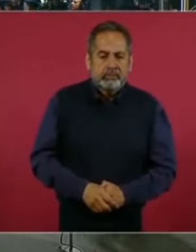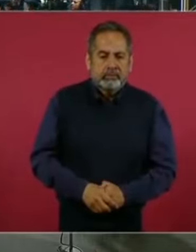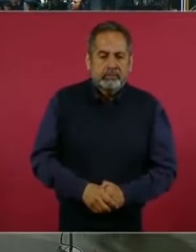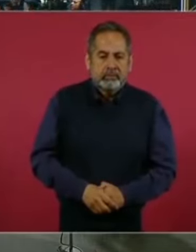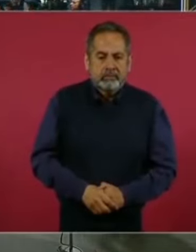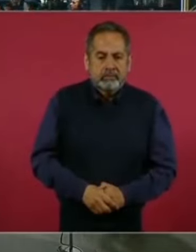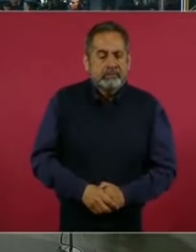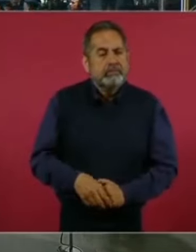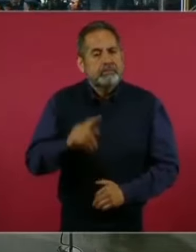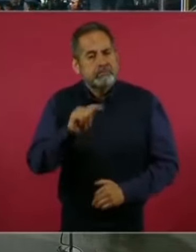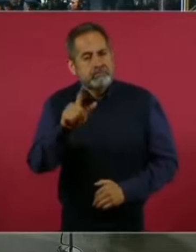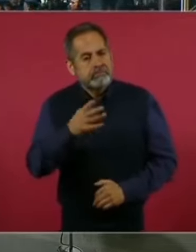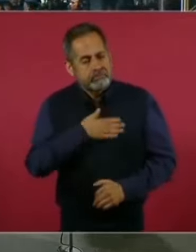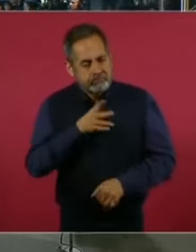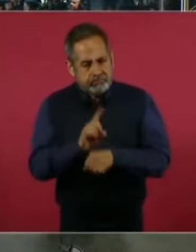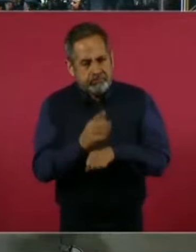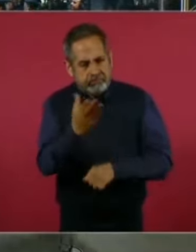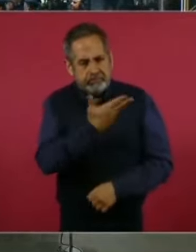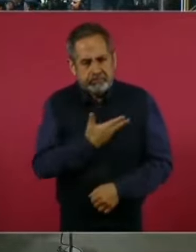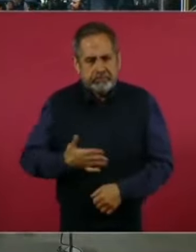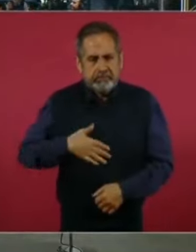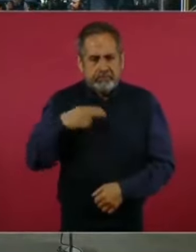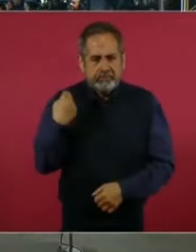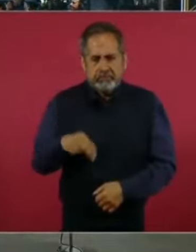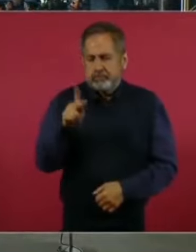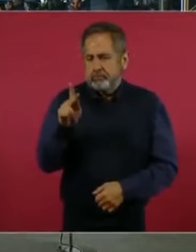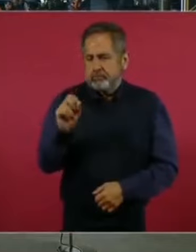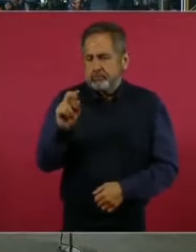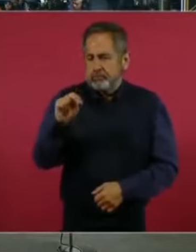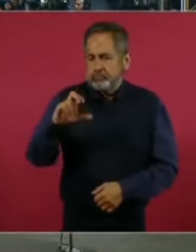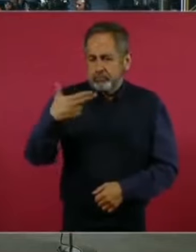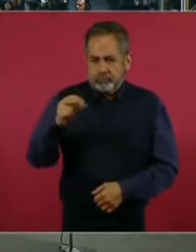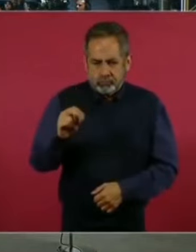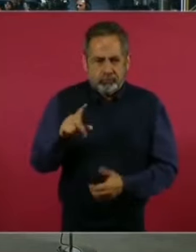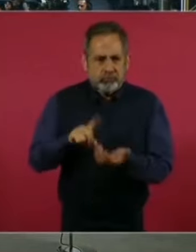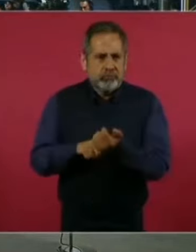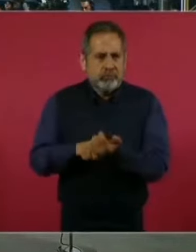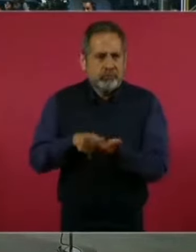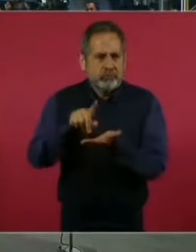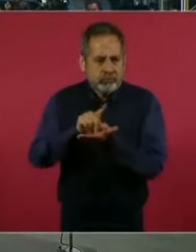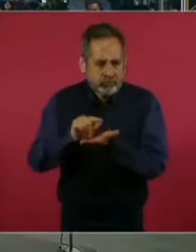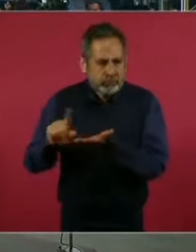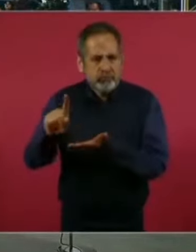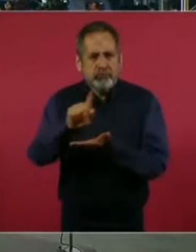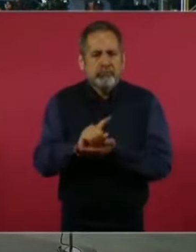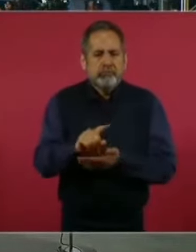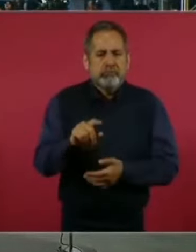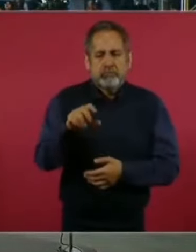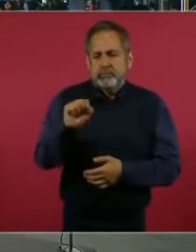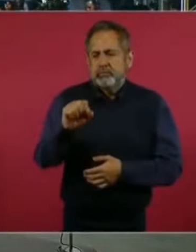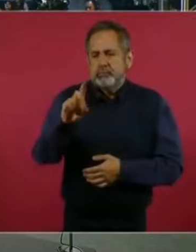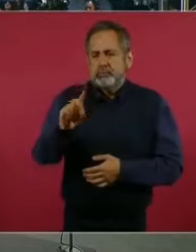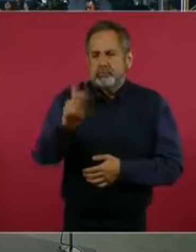¿Qué tal? Muy buenos días, presidente. Poncho Gutiérrez de Twitter, del Deforma y de SDP.